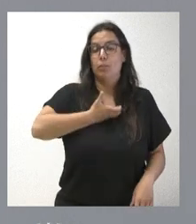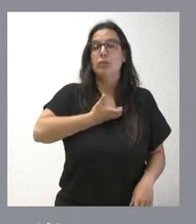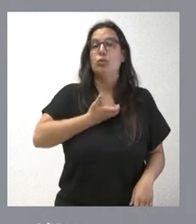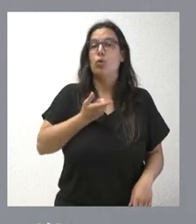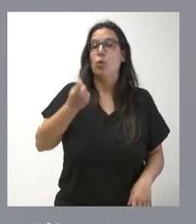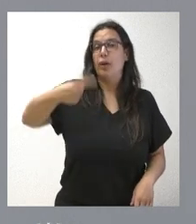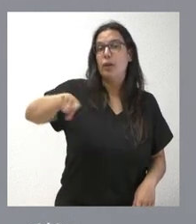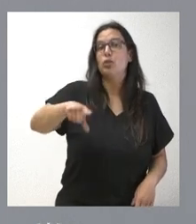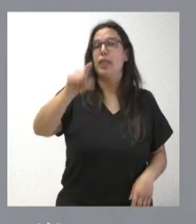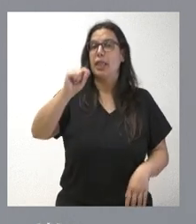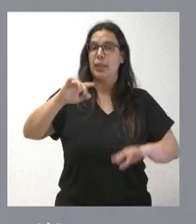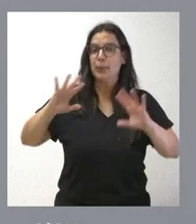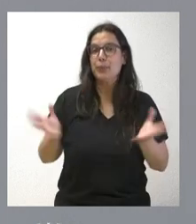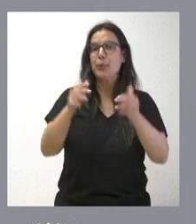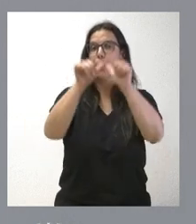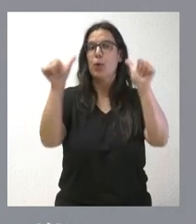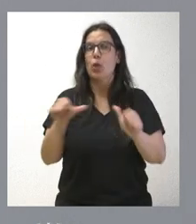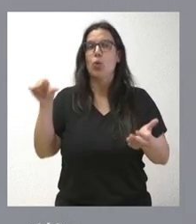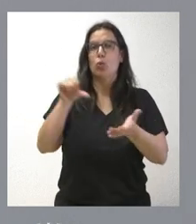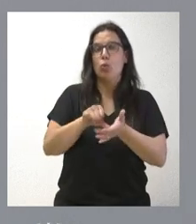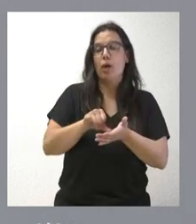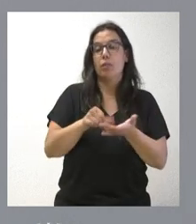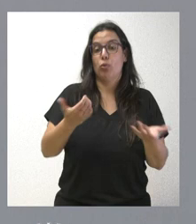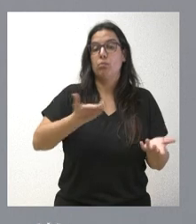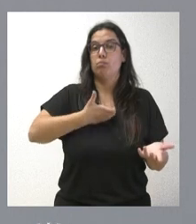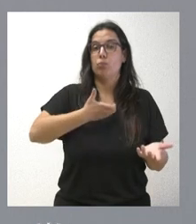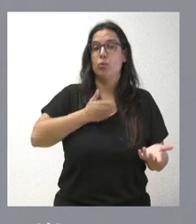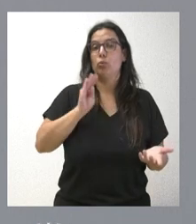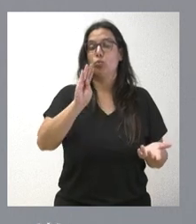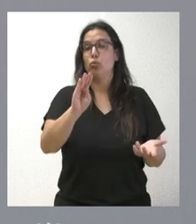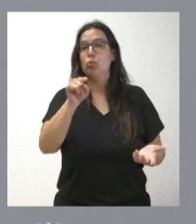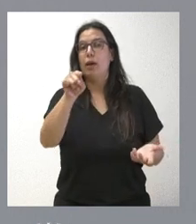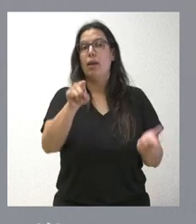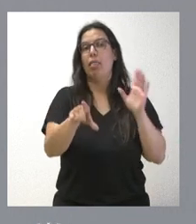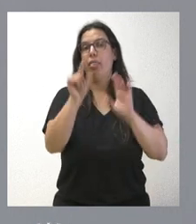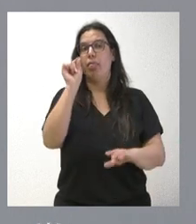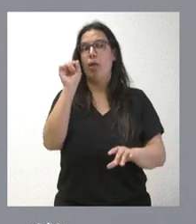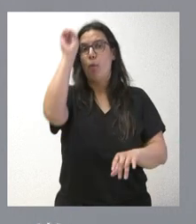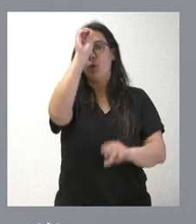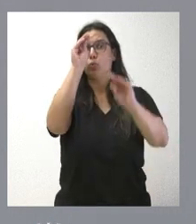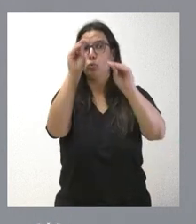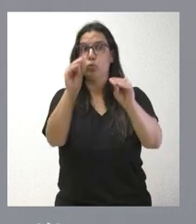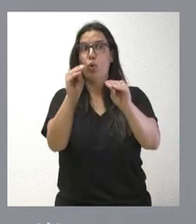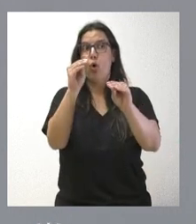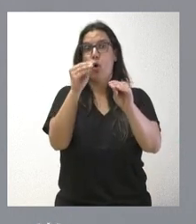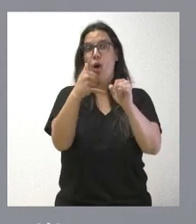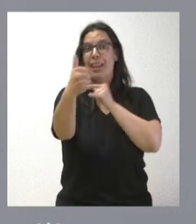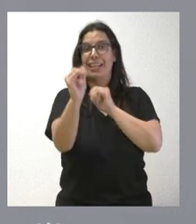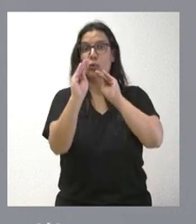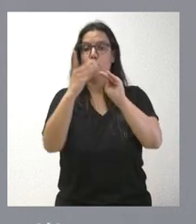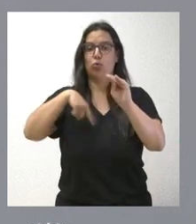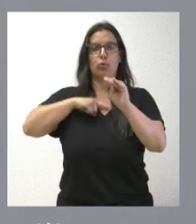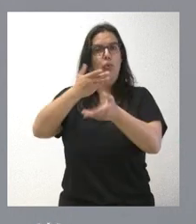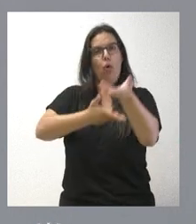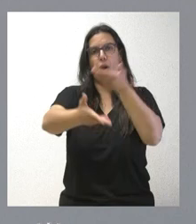la decisión de impulsar ese modelo de ciudad. En la medida en el Ayuntamiento determina una posición, pues nosotros lo que hacemos es colaborar